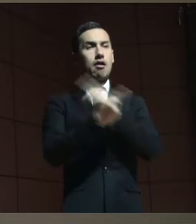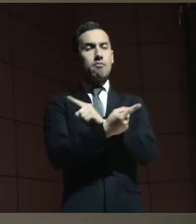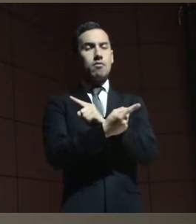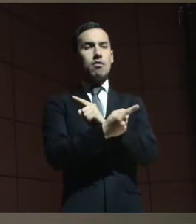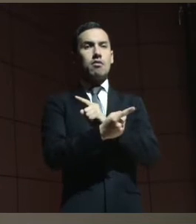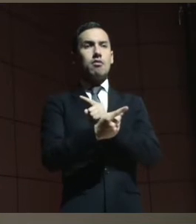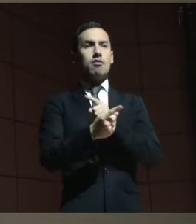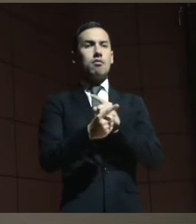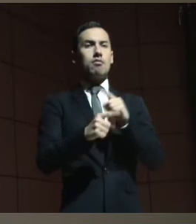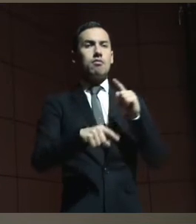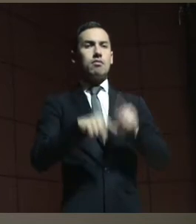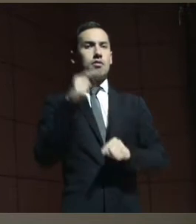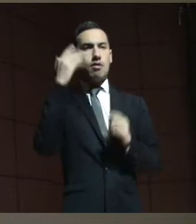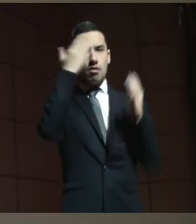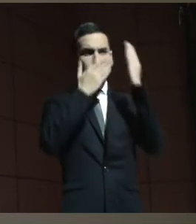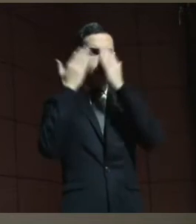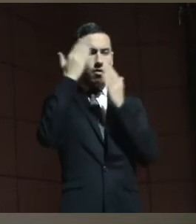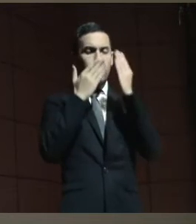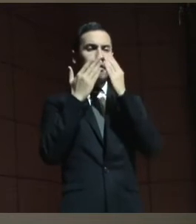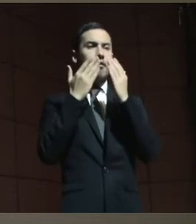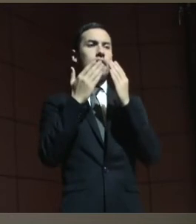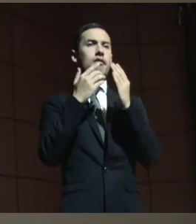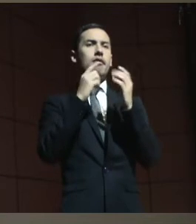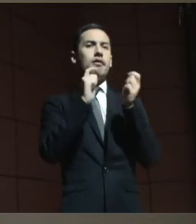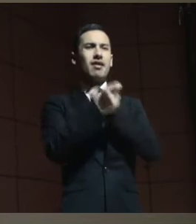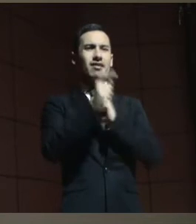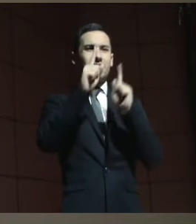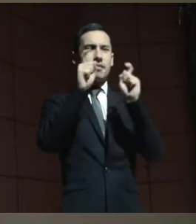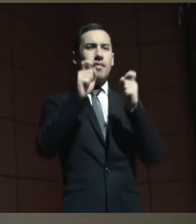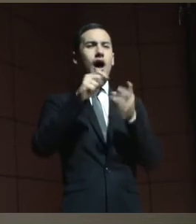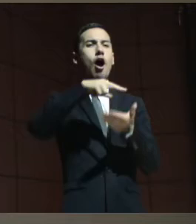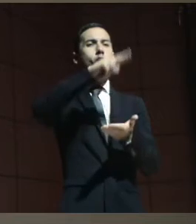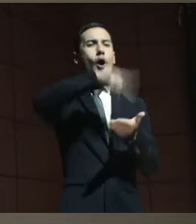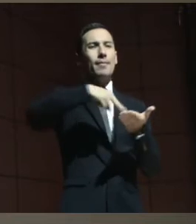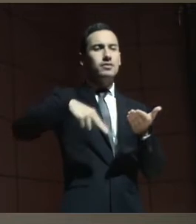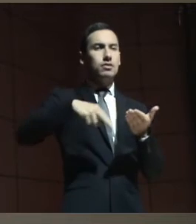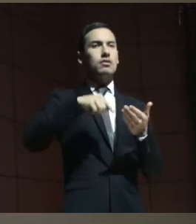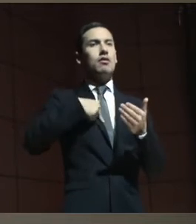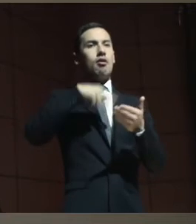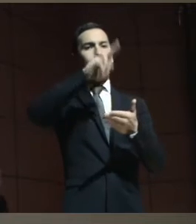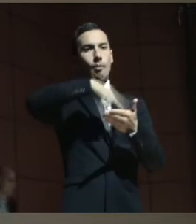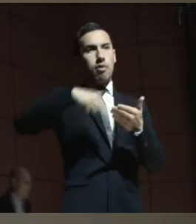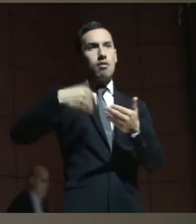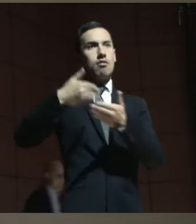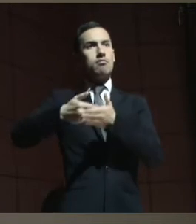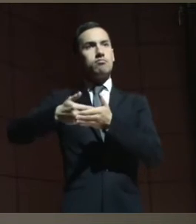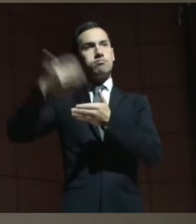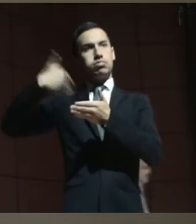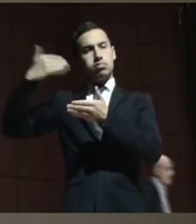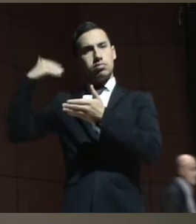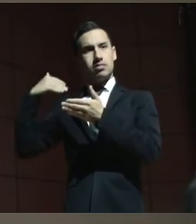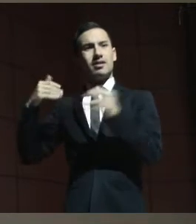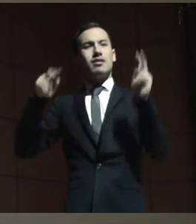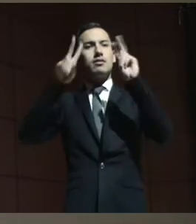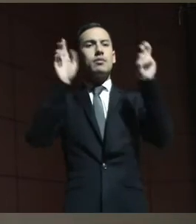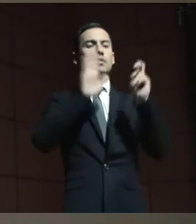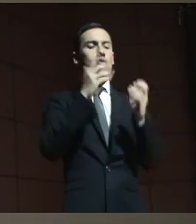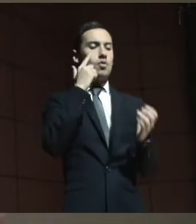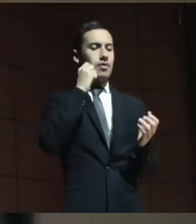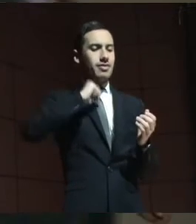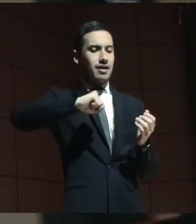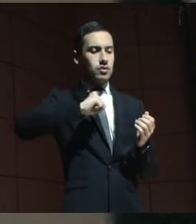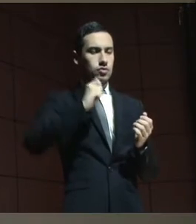analizar respecto de la convención, los antecedentes de la convención y toda la legislación de derecho comparado,